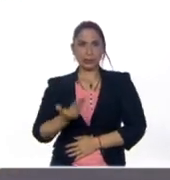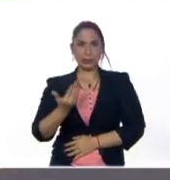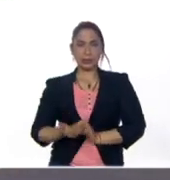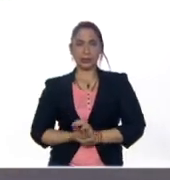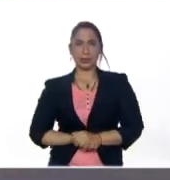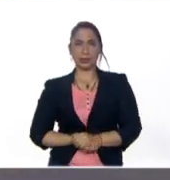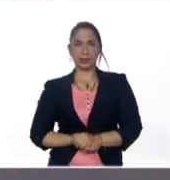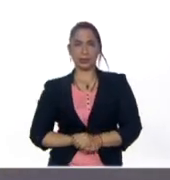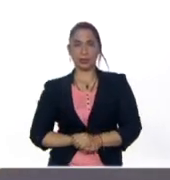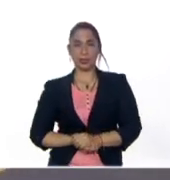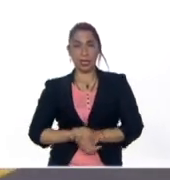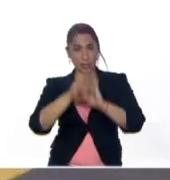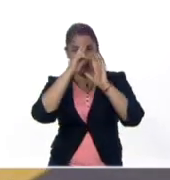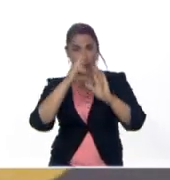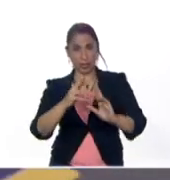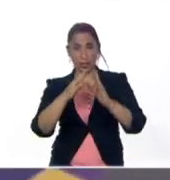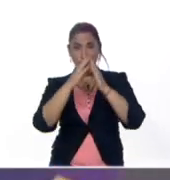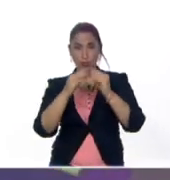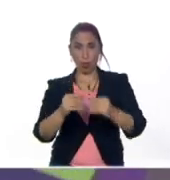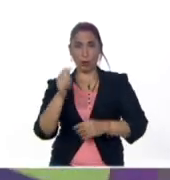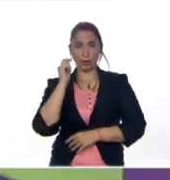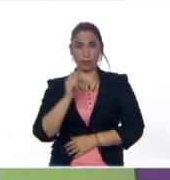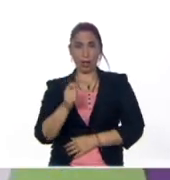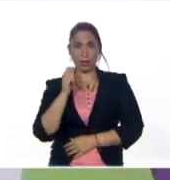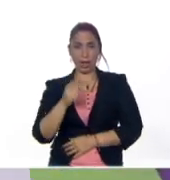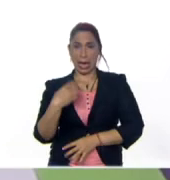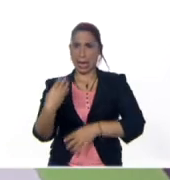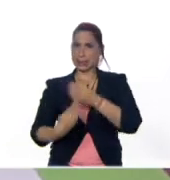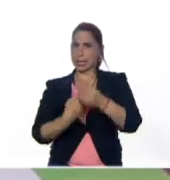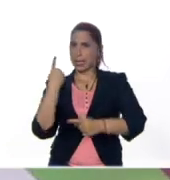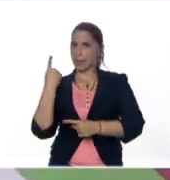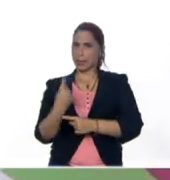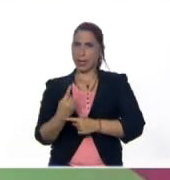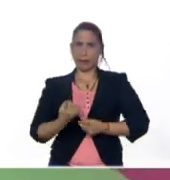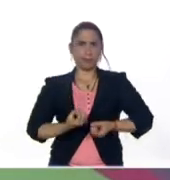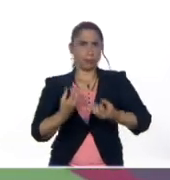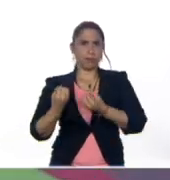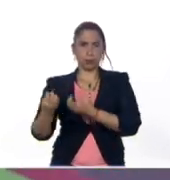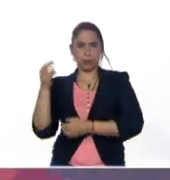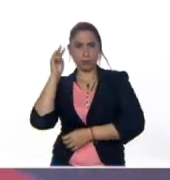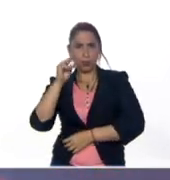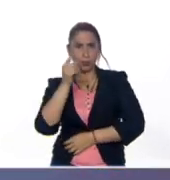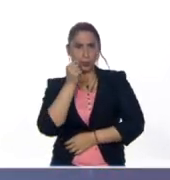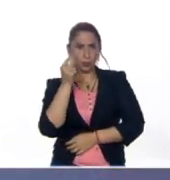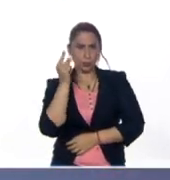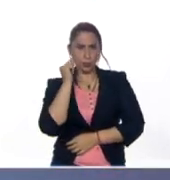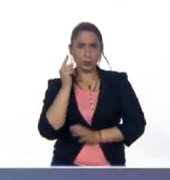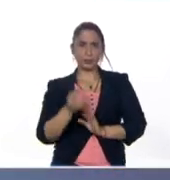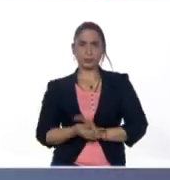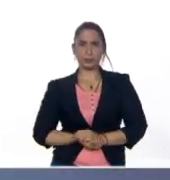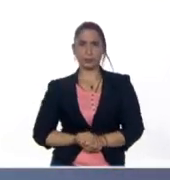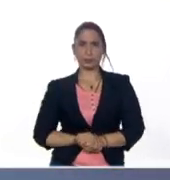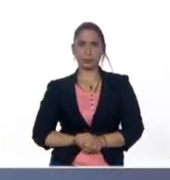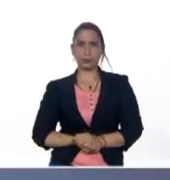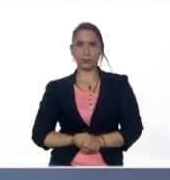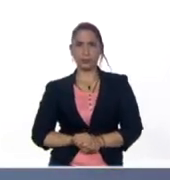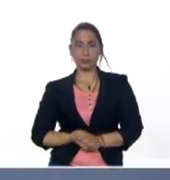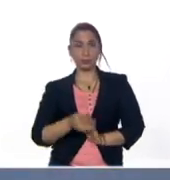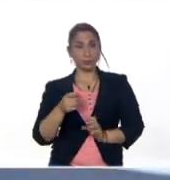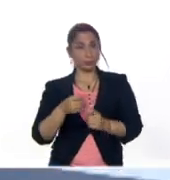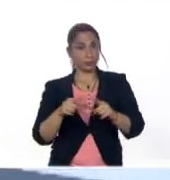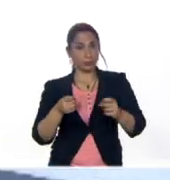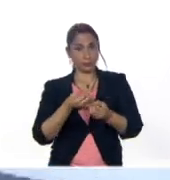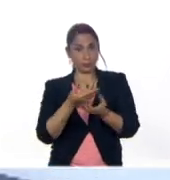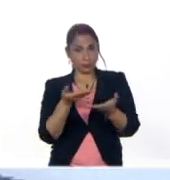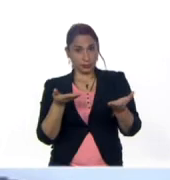cumplir con todas las asignaciones que dieron el día de hoy nuestros maestros y maestras profesores y profesoras y para eso